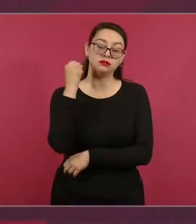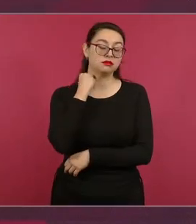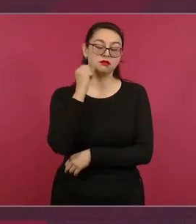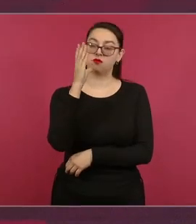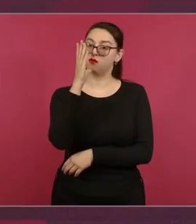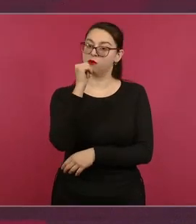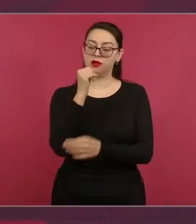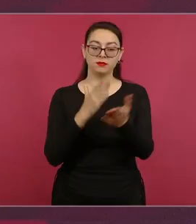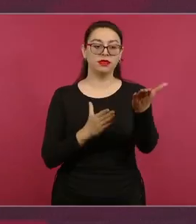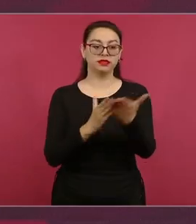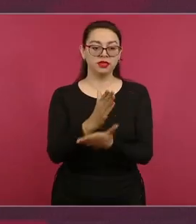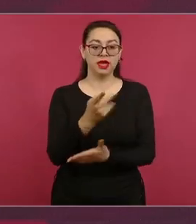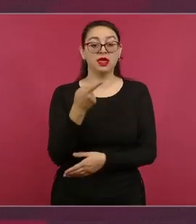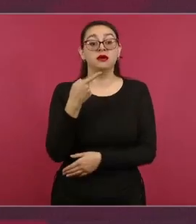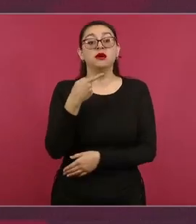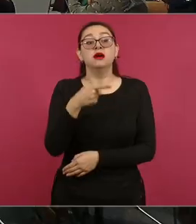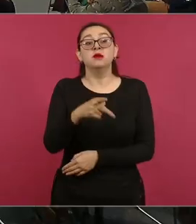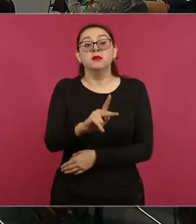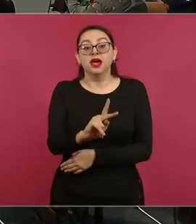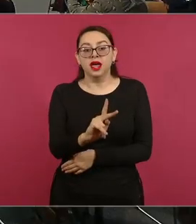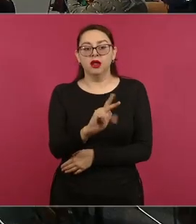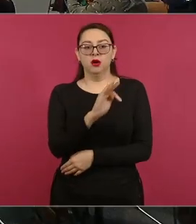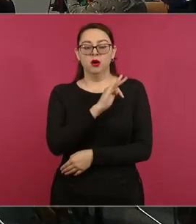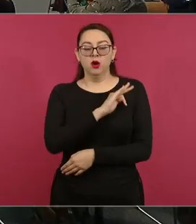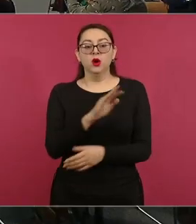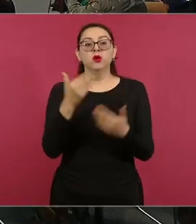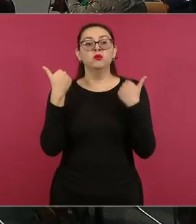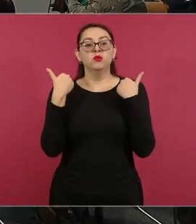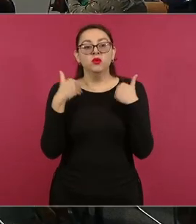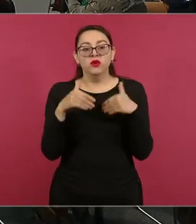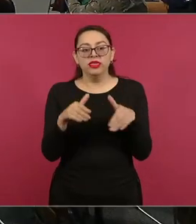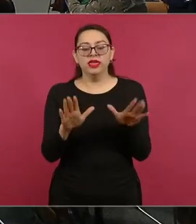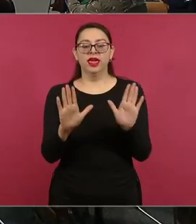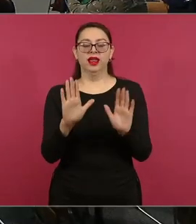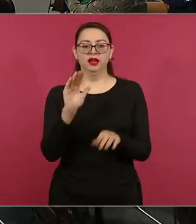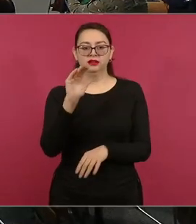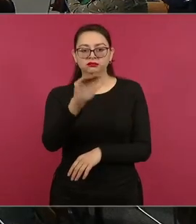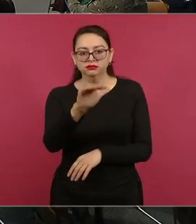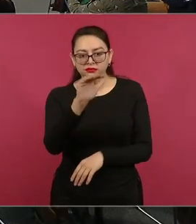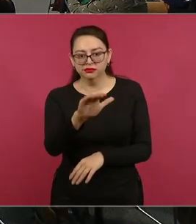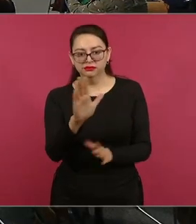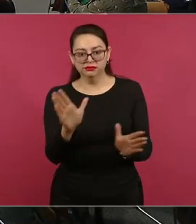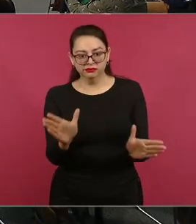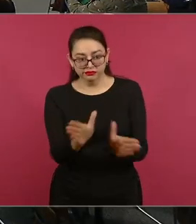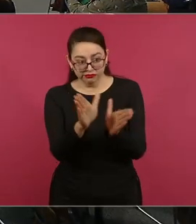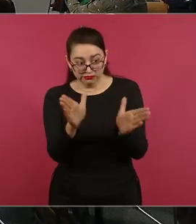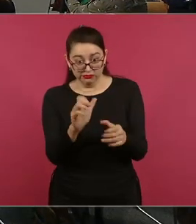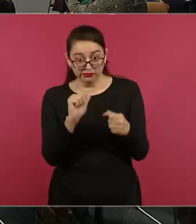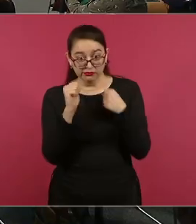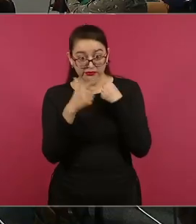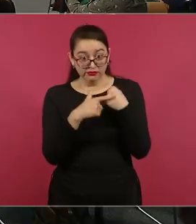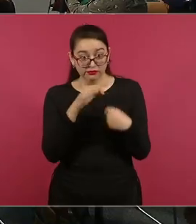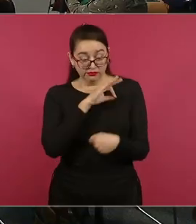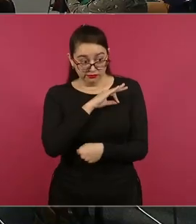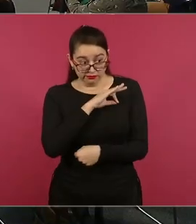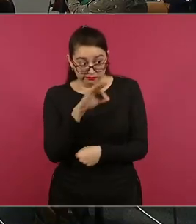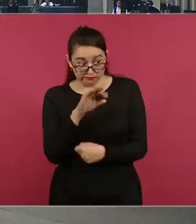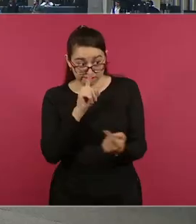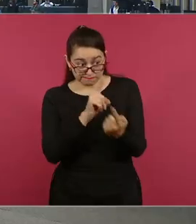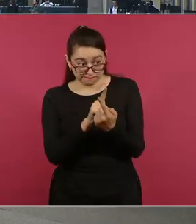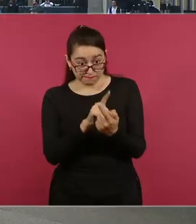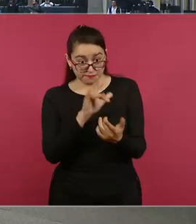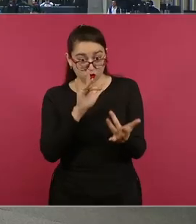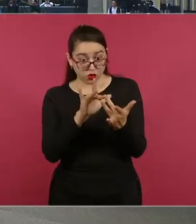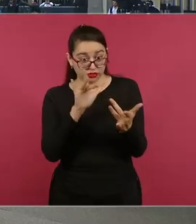impulse. ¿Tú podrías? Sí, claro. ¿Hacerlo?